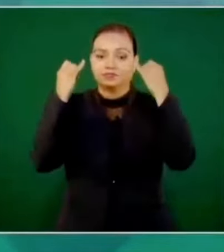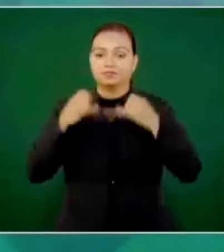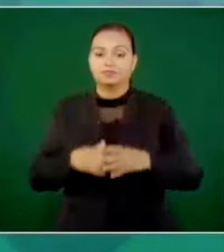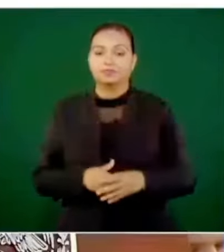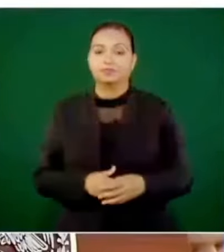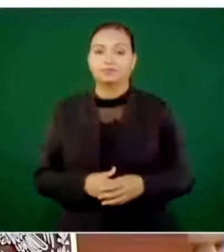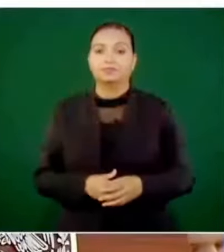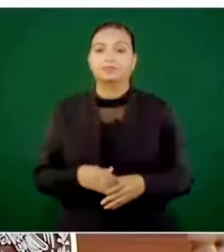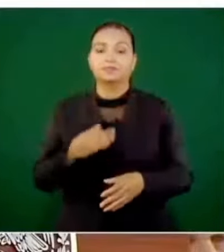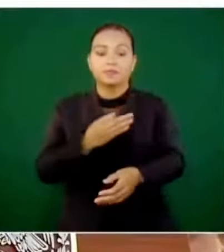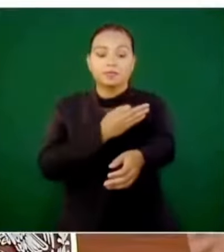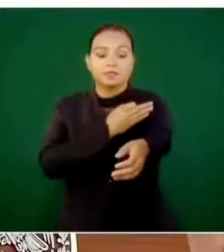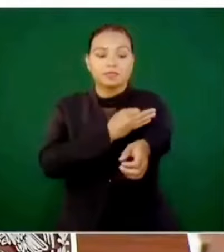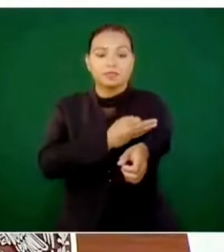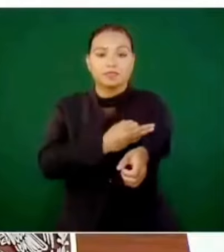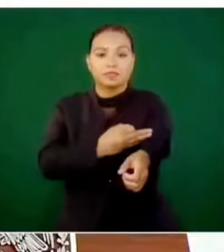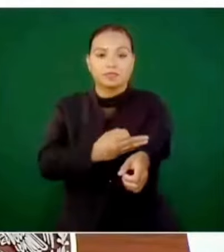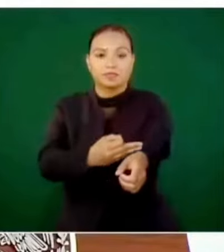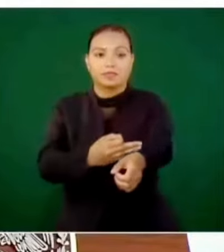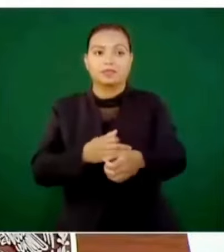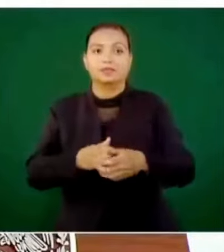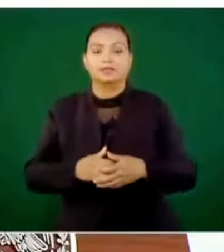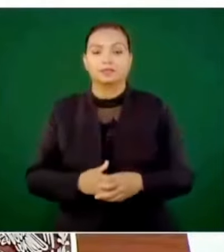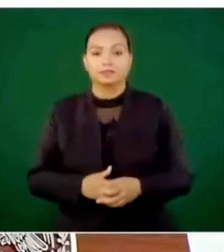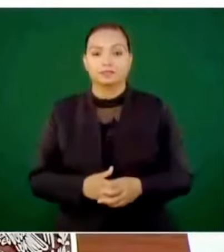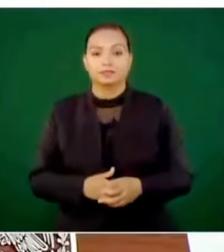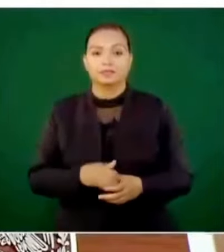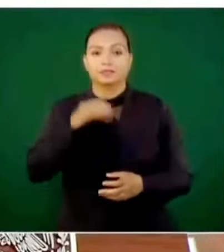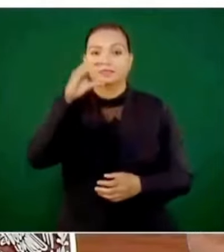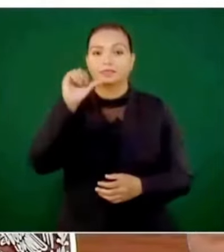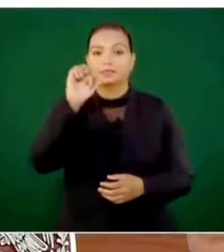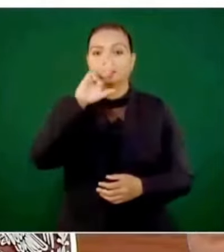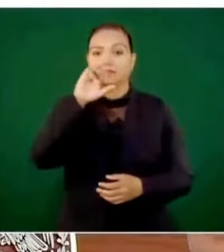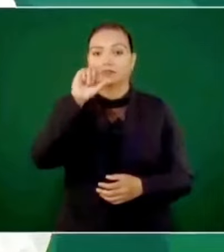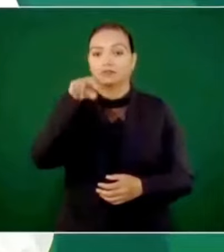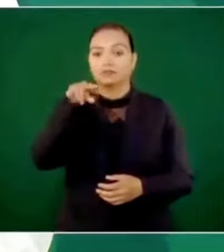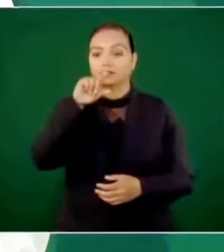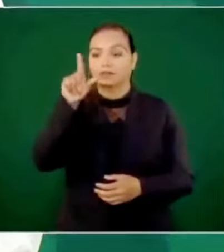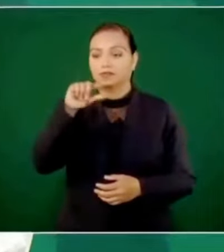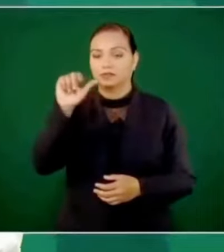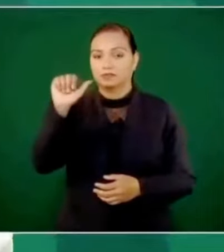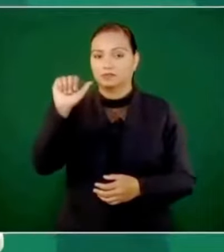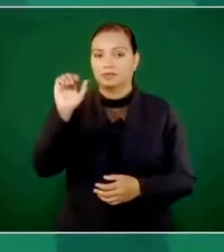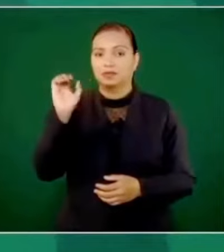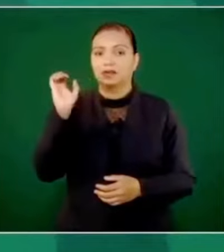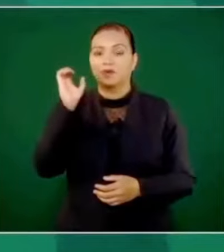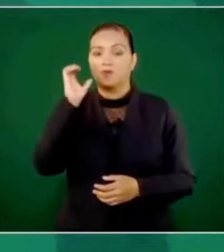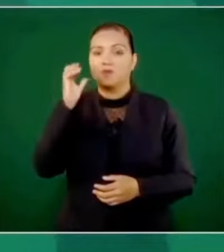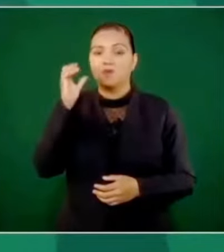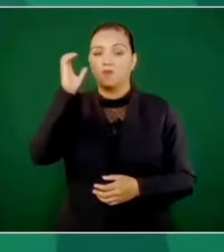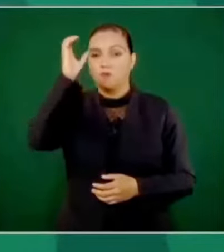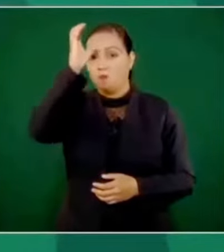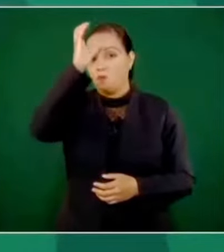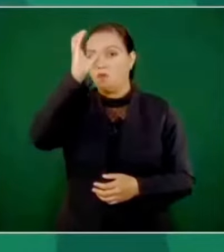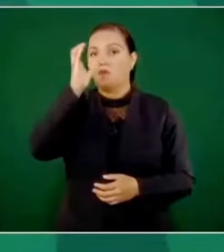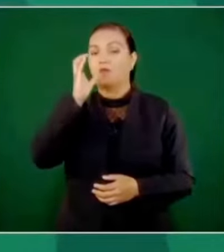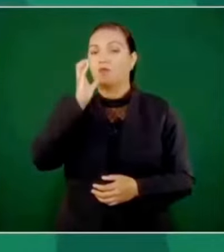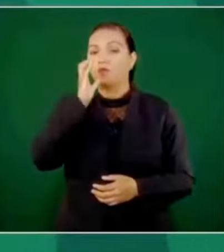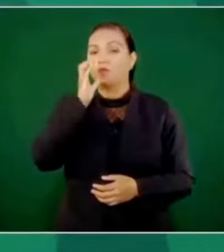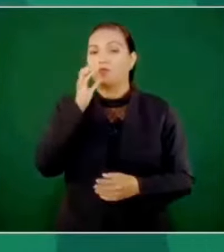La familia Carranza en Coahuila, jugarista